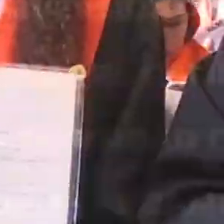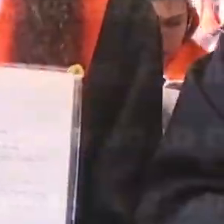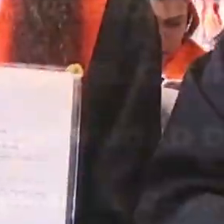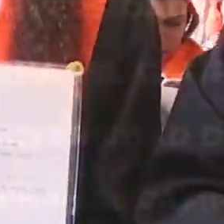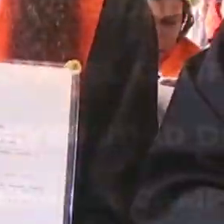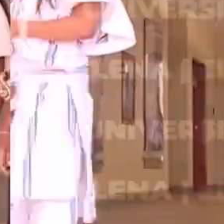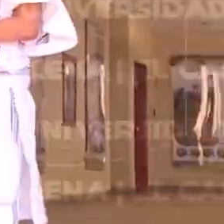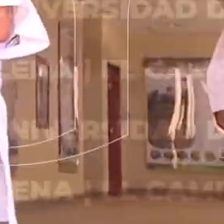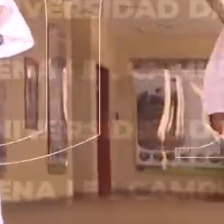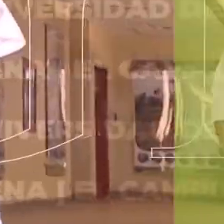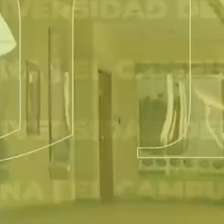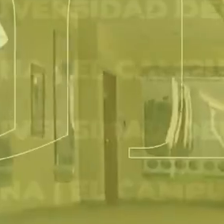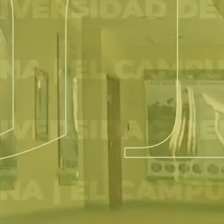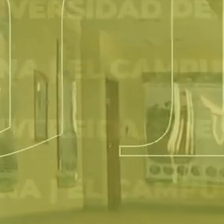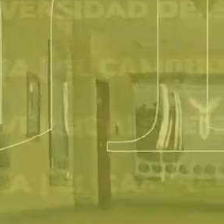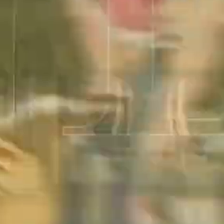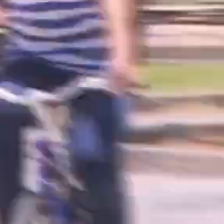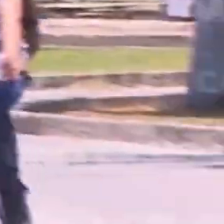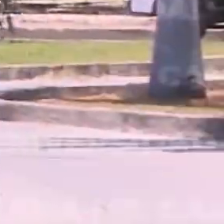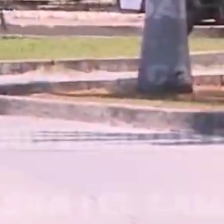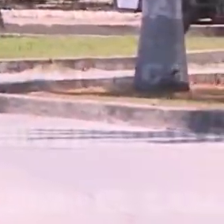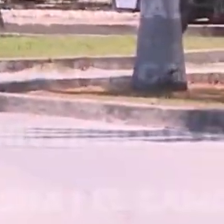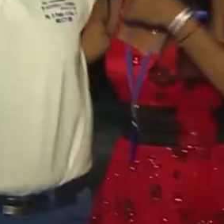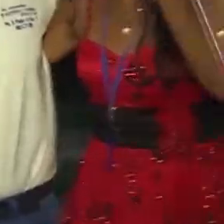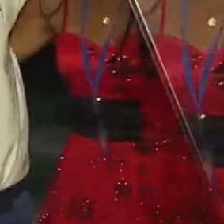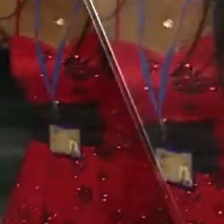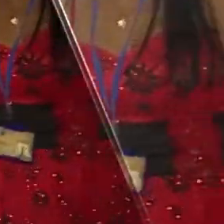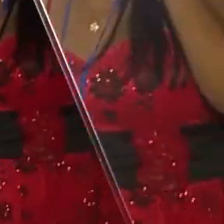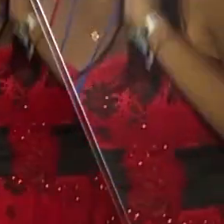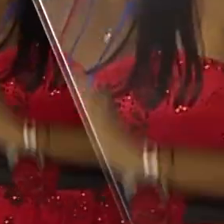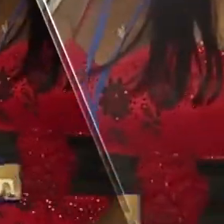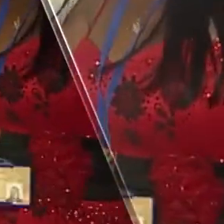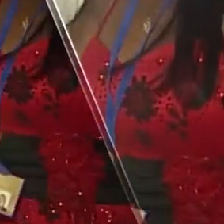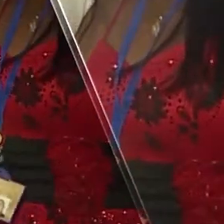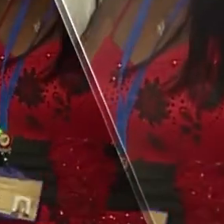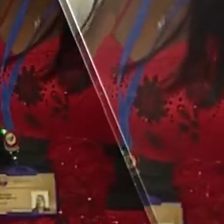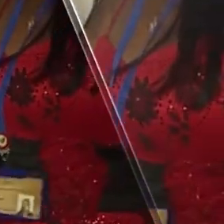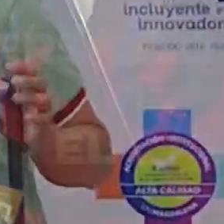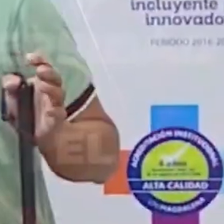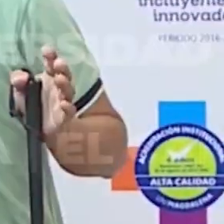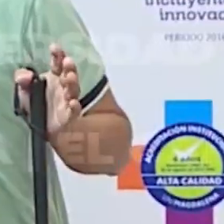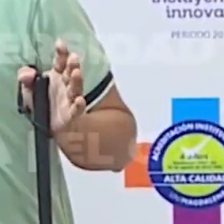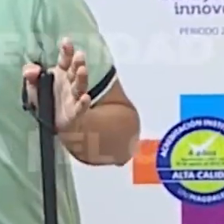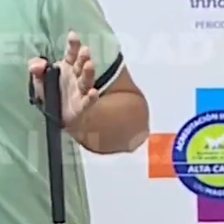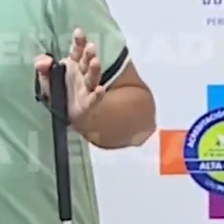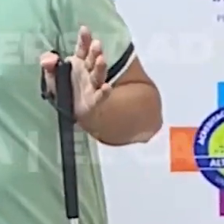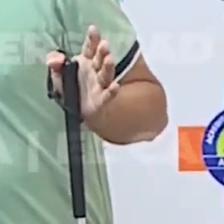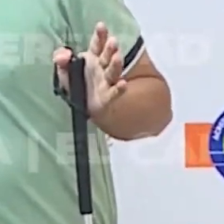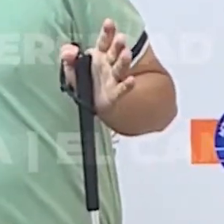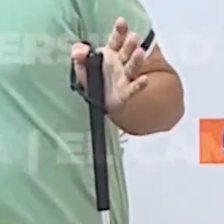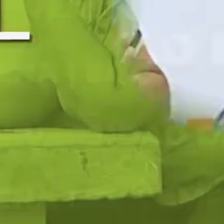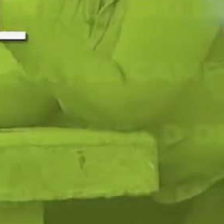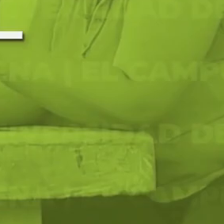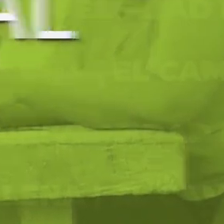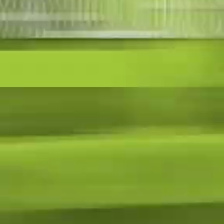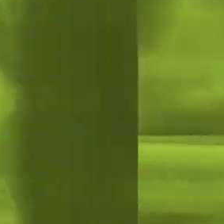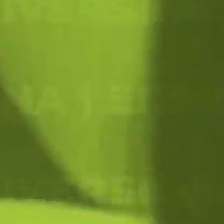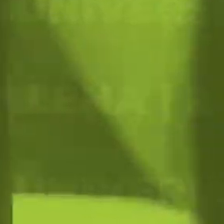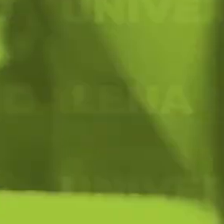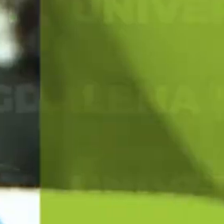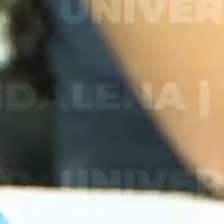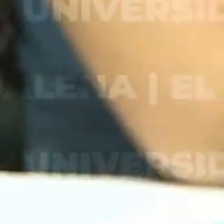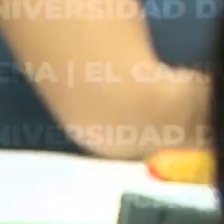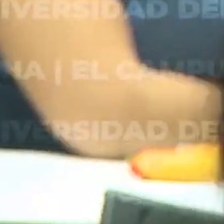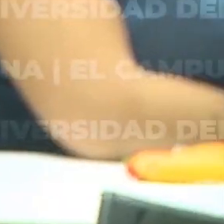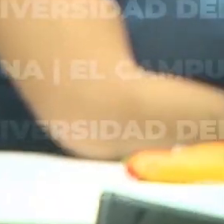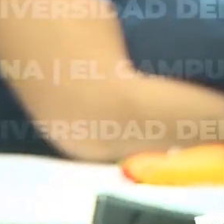transformar la vida de inclusión yo tengo el honor de pisar este templo académico valor social